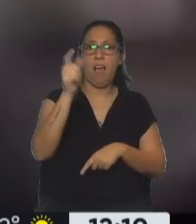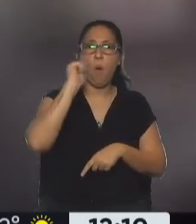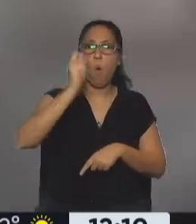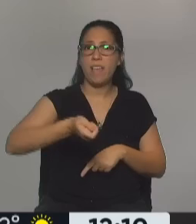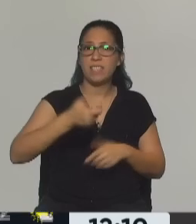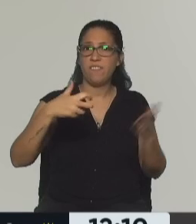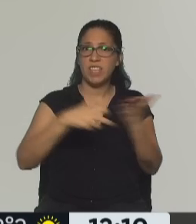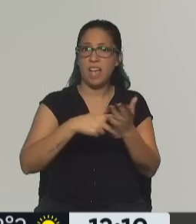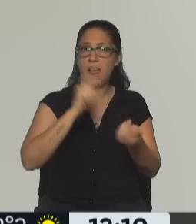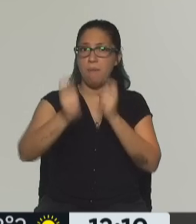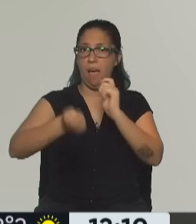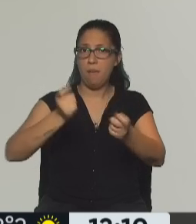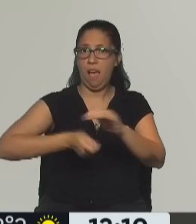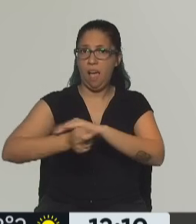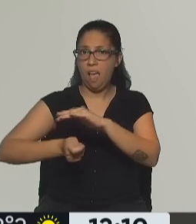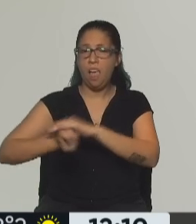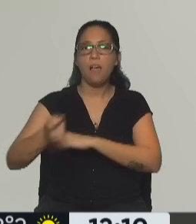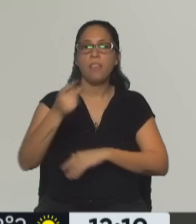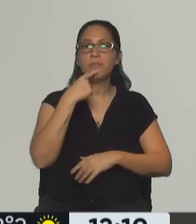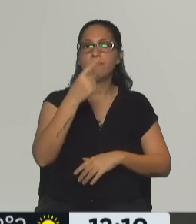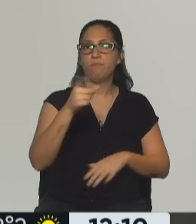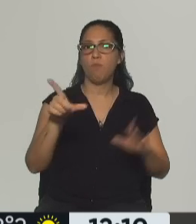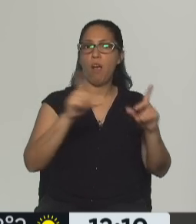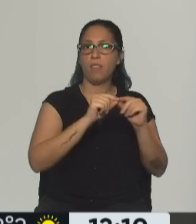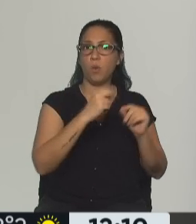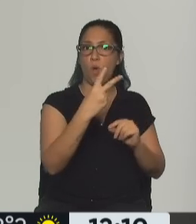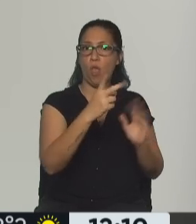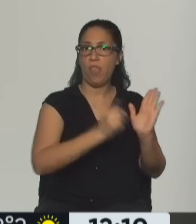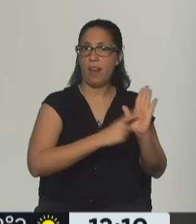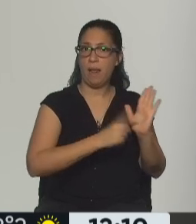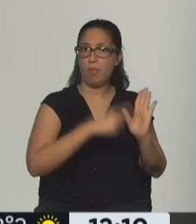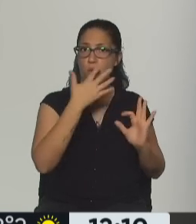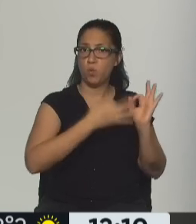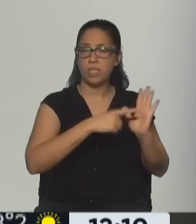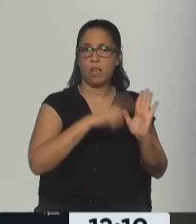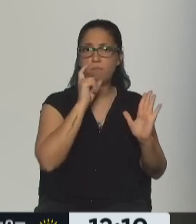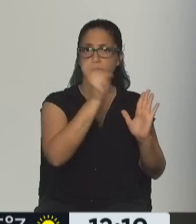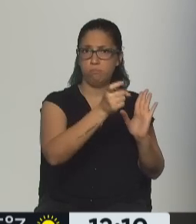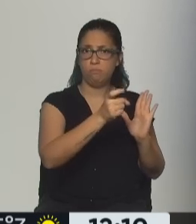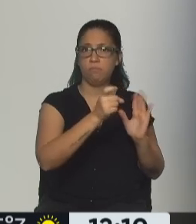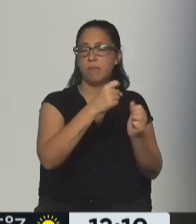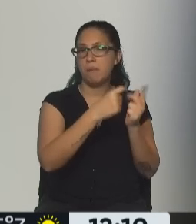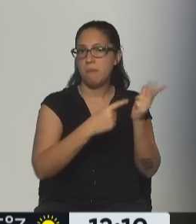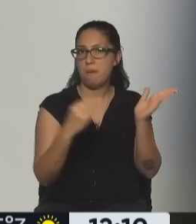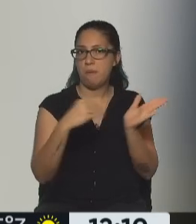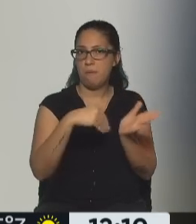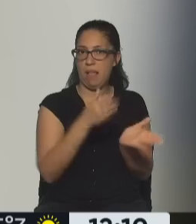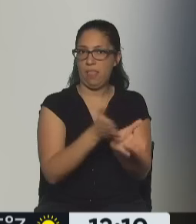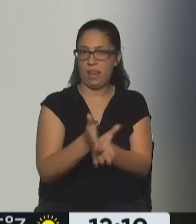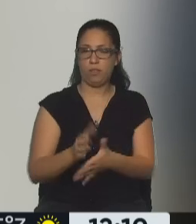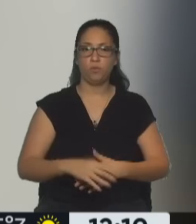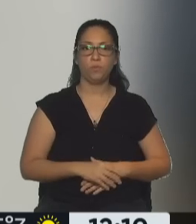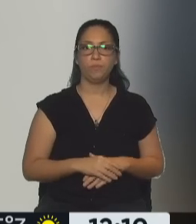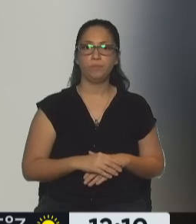fiscales, porque entendía que habían violado el artículo 2 del reglamento de la Justicia Nacional, entre otros delitos que había